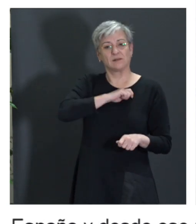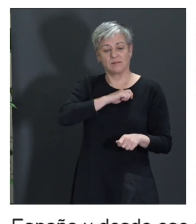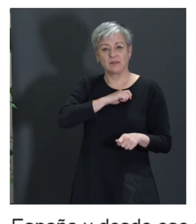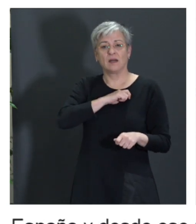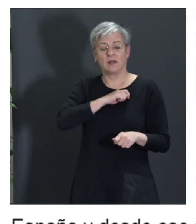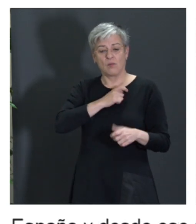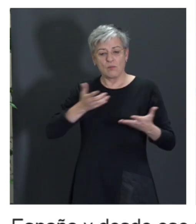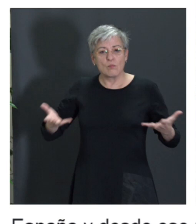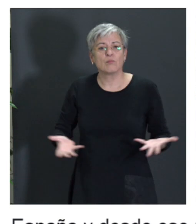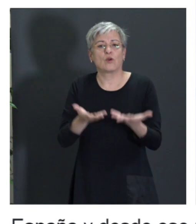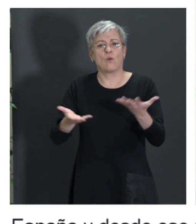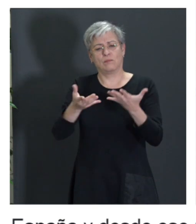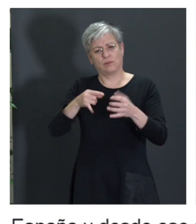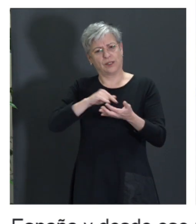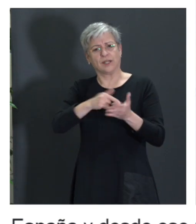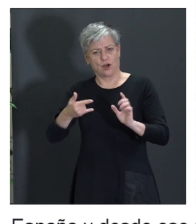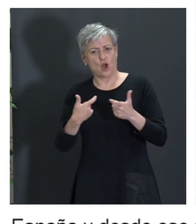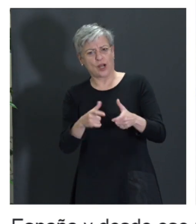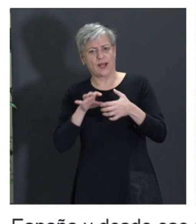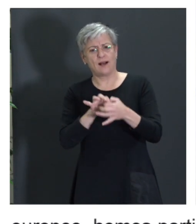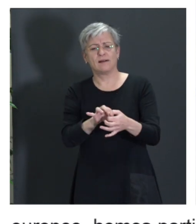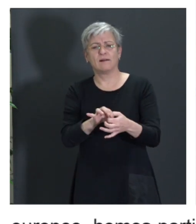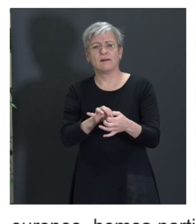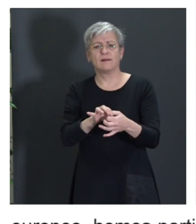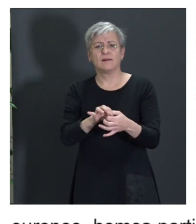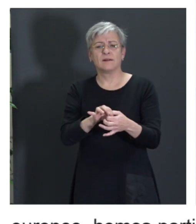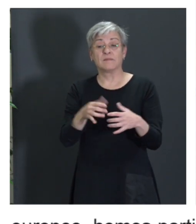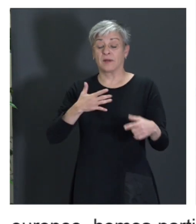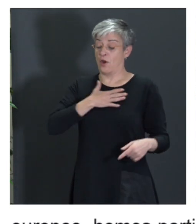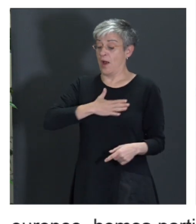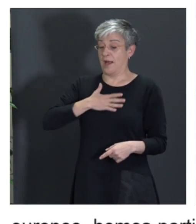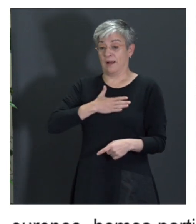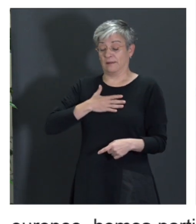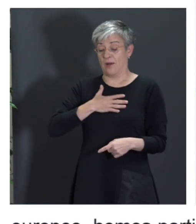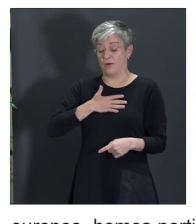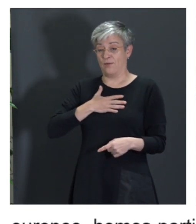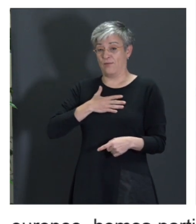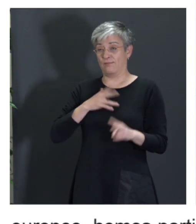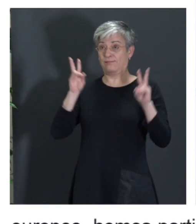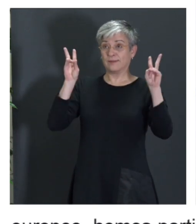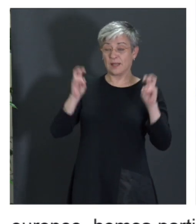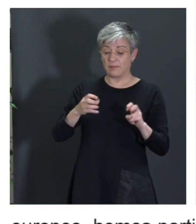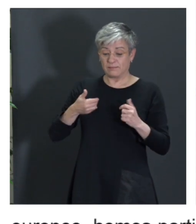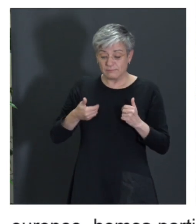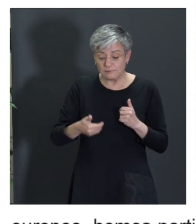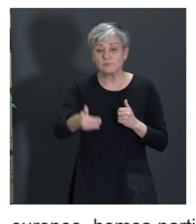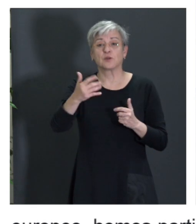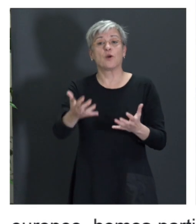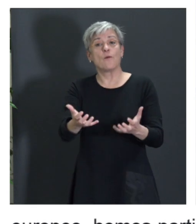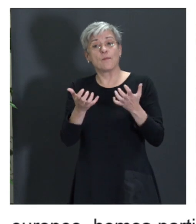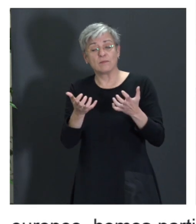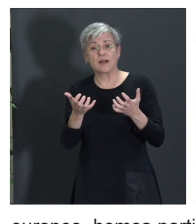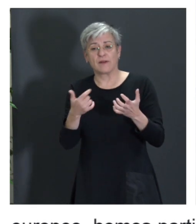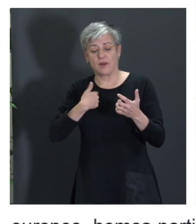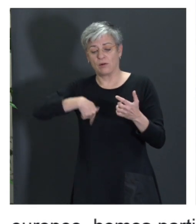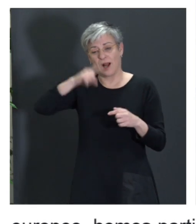este tipo de tecnologías. Y, pues, encantado de estar aquí para hablar de cuáles van a ser los beneficios que puede traer